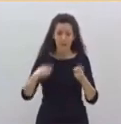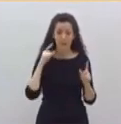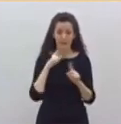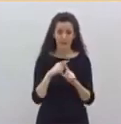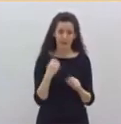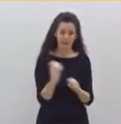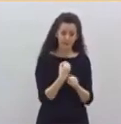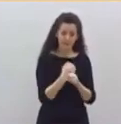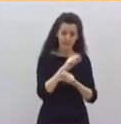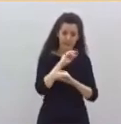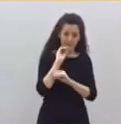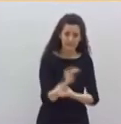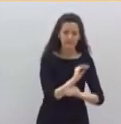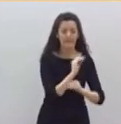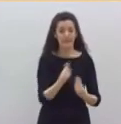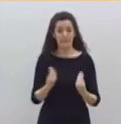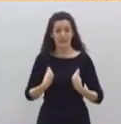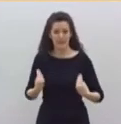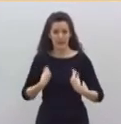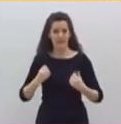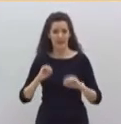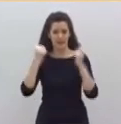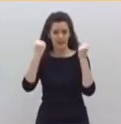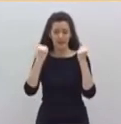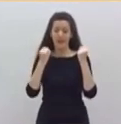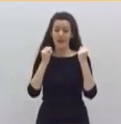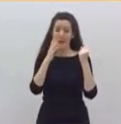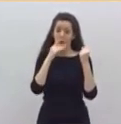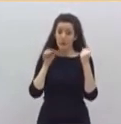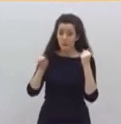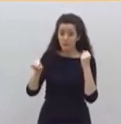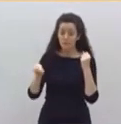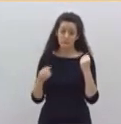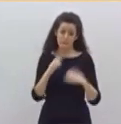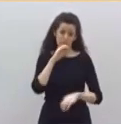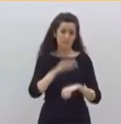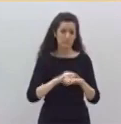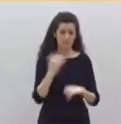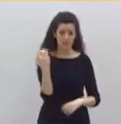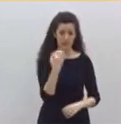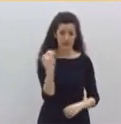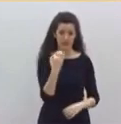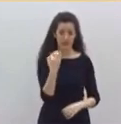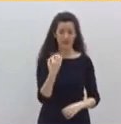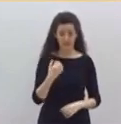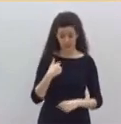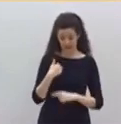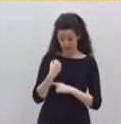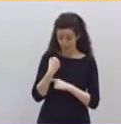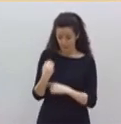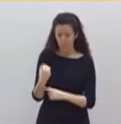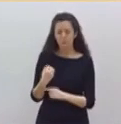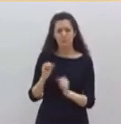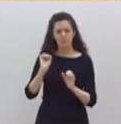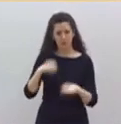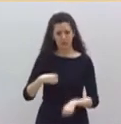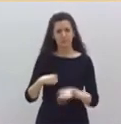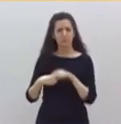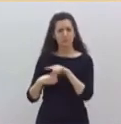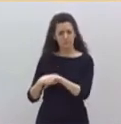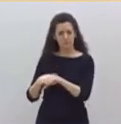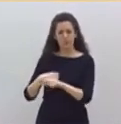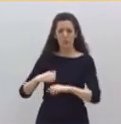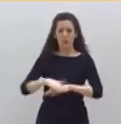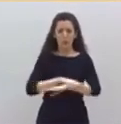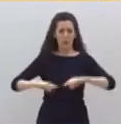cumplir con su parte, aprovechar esta confianza para gobernar al servicio de todos los españoles. El destino de la